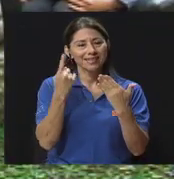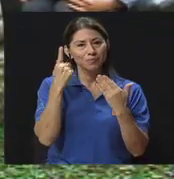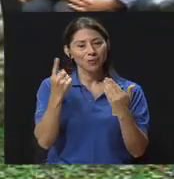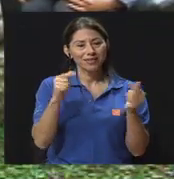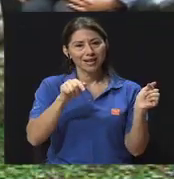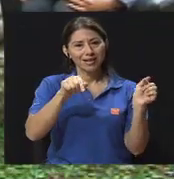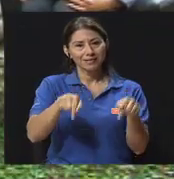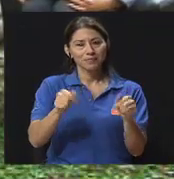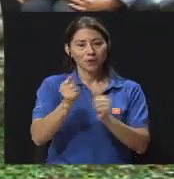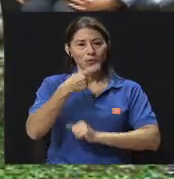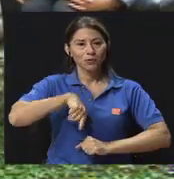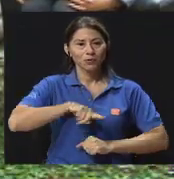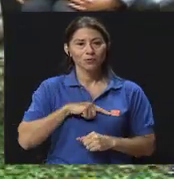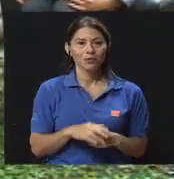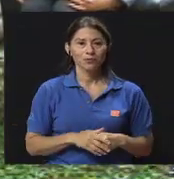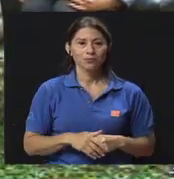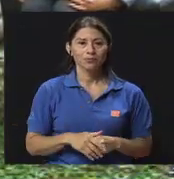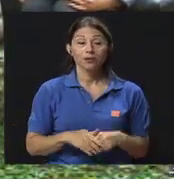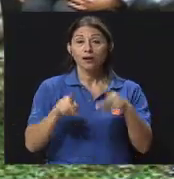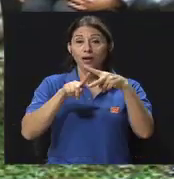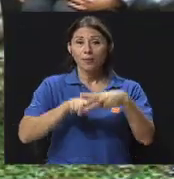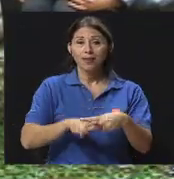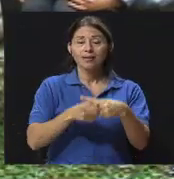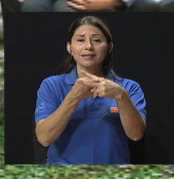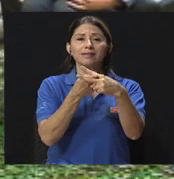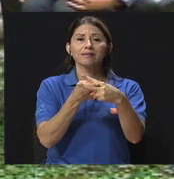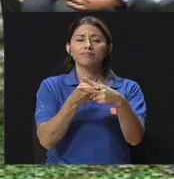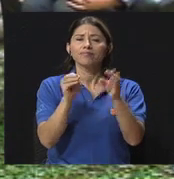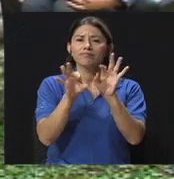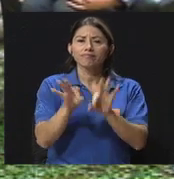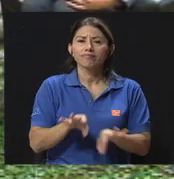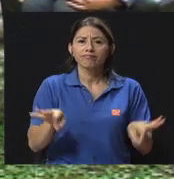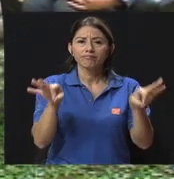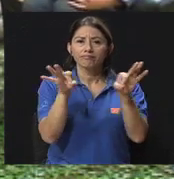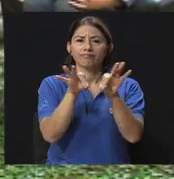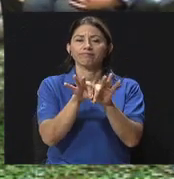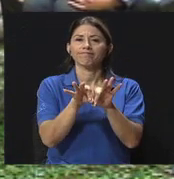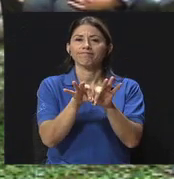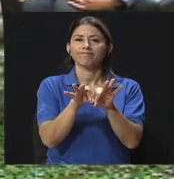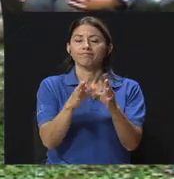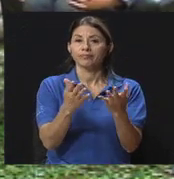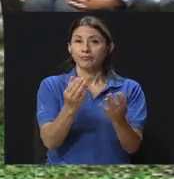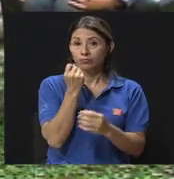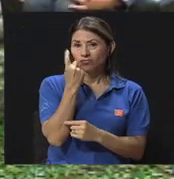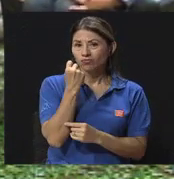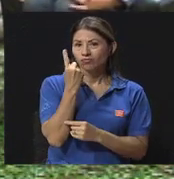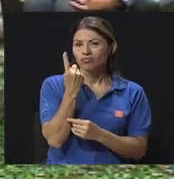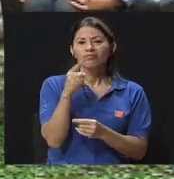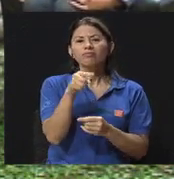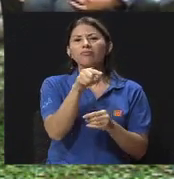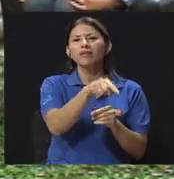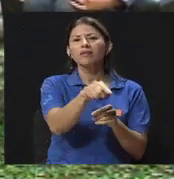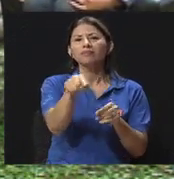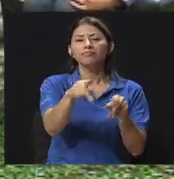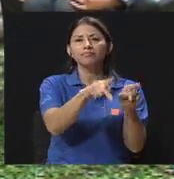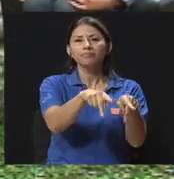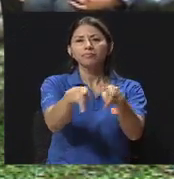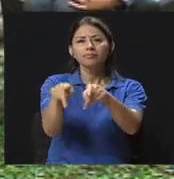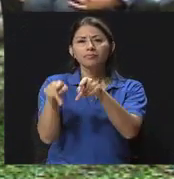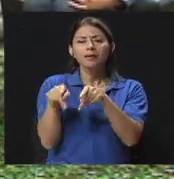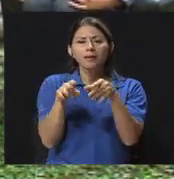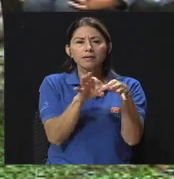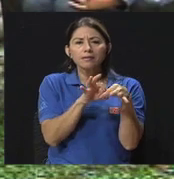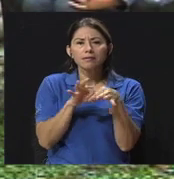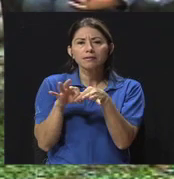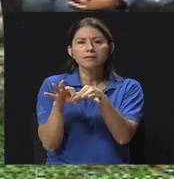nosotros. Y para iniciar, Shirley, yo creo que sería muy importante entender esto, ¿verdad? De relaciones interpersonales. ¿A qué